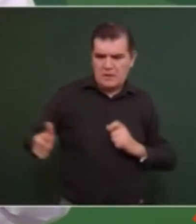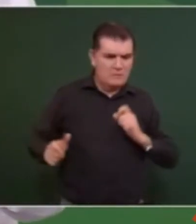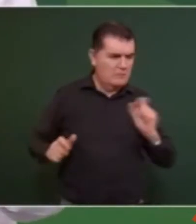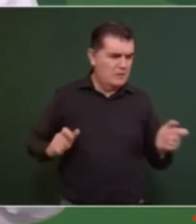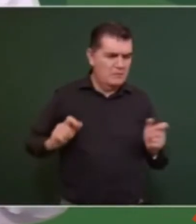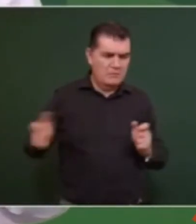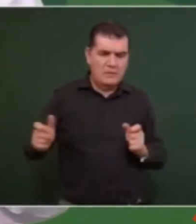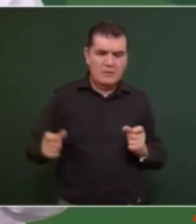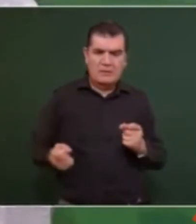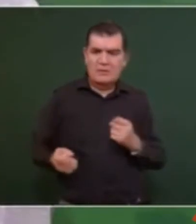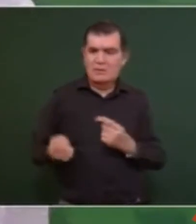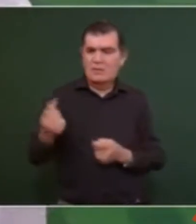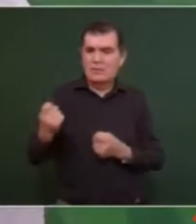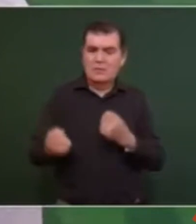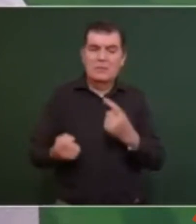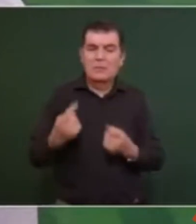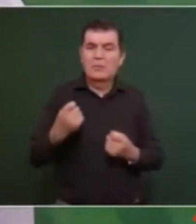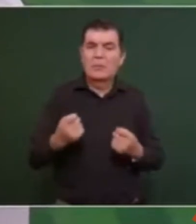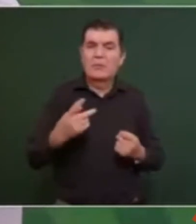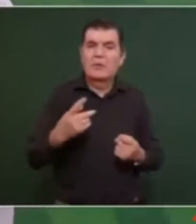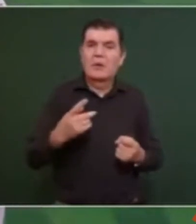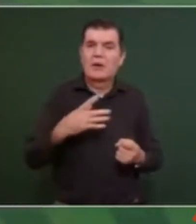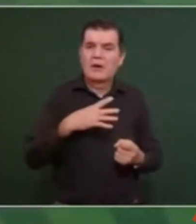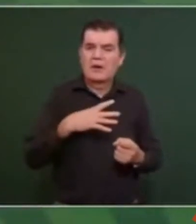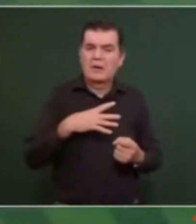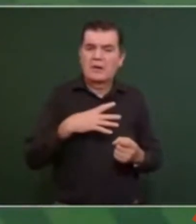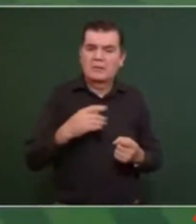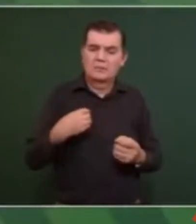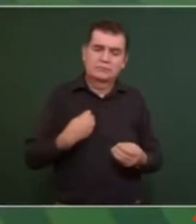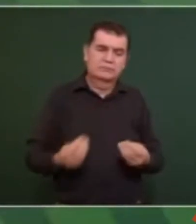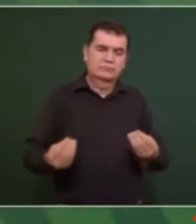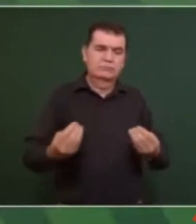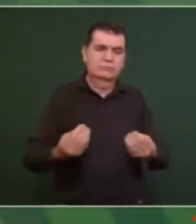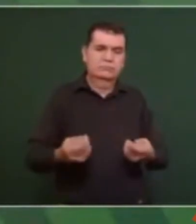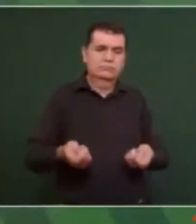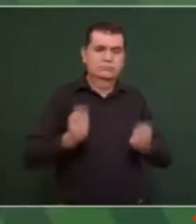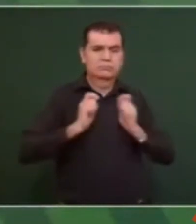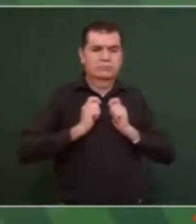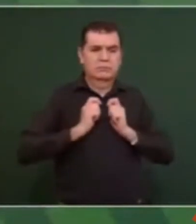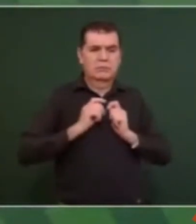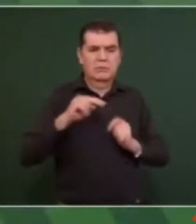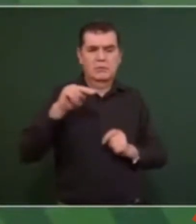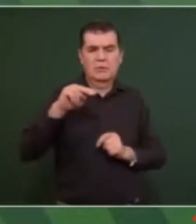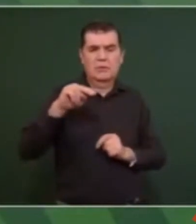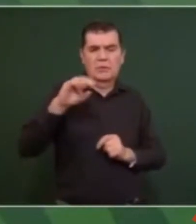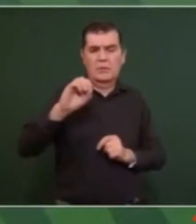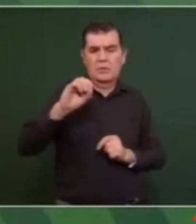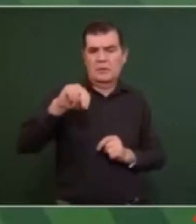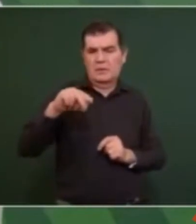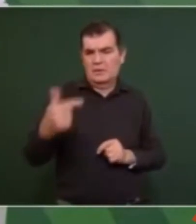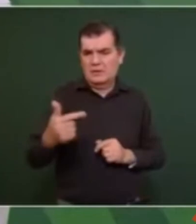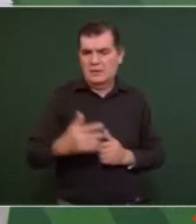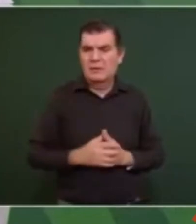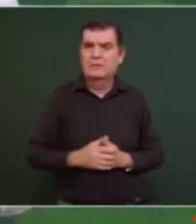Algunas hasta se autonombraban no gubernamentales